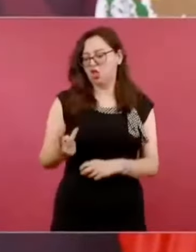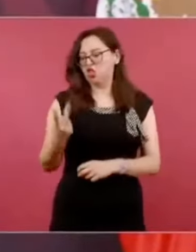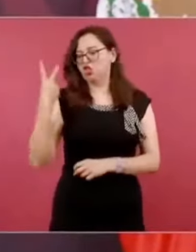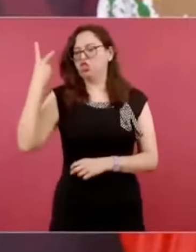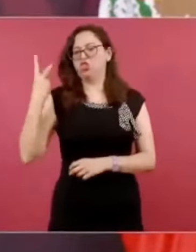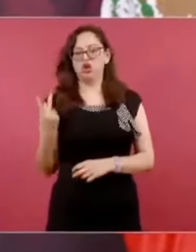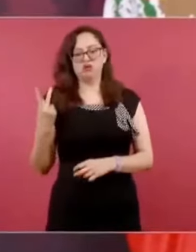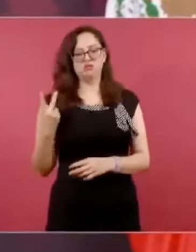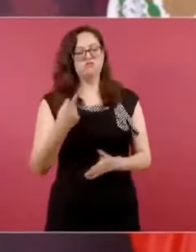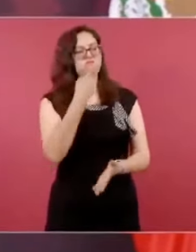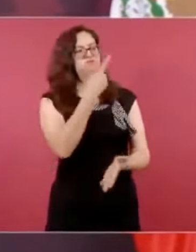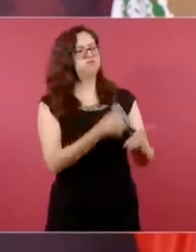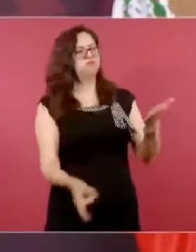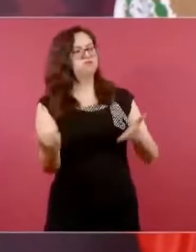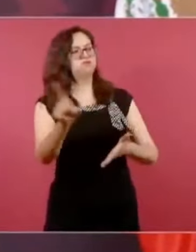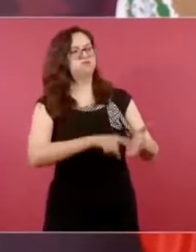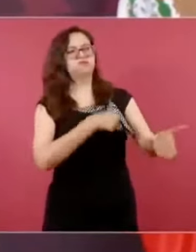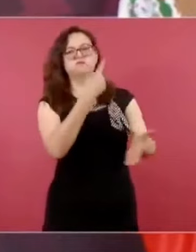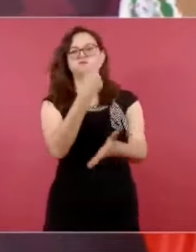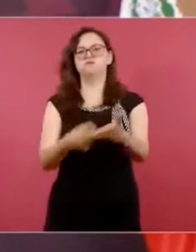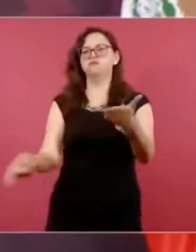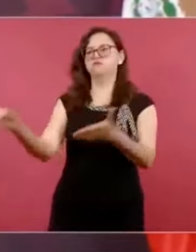Diputados, en la Cámara de Senadores.